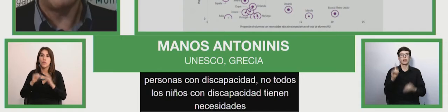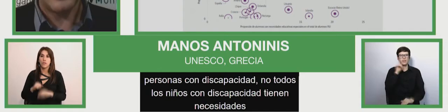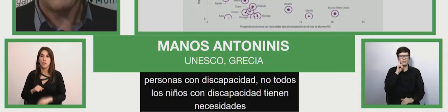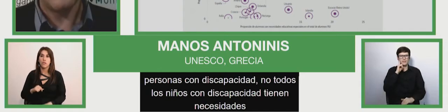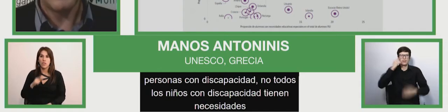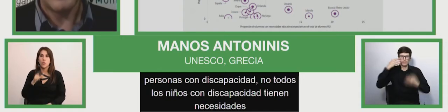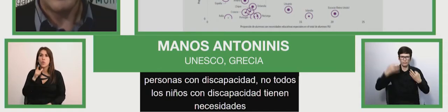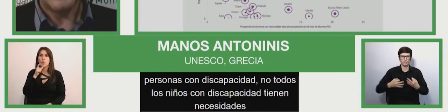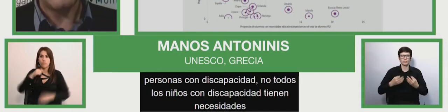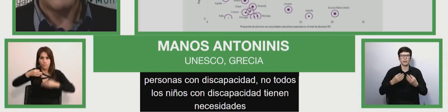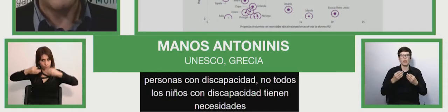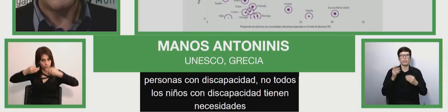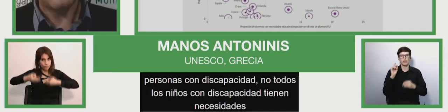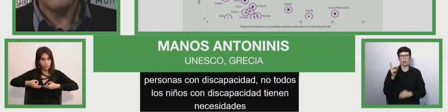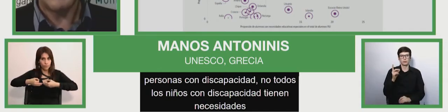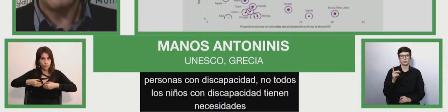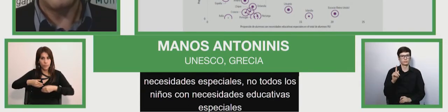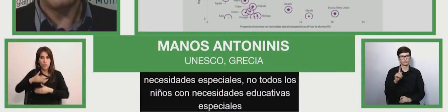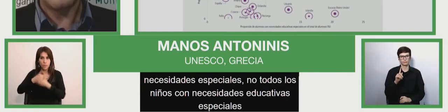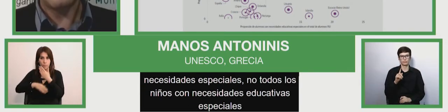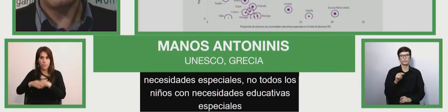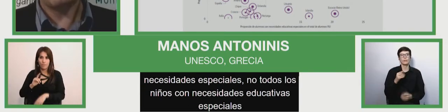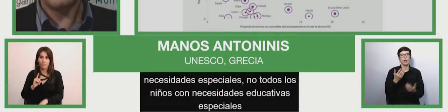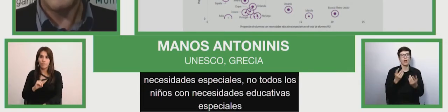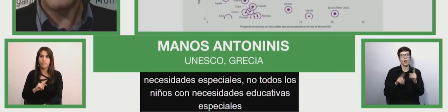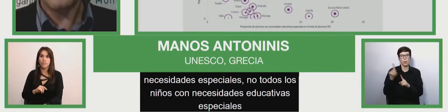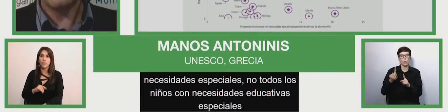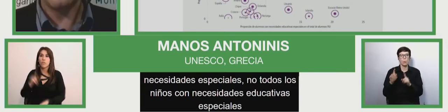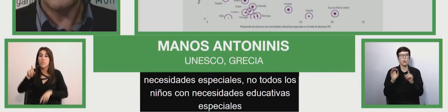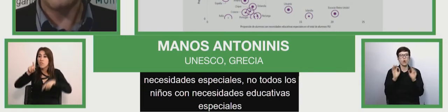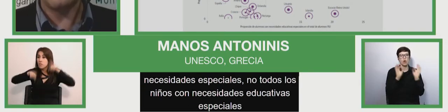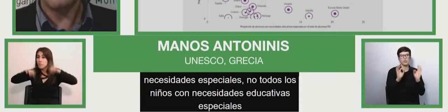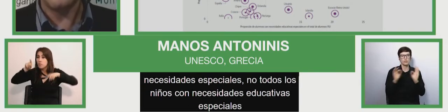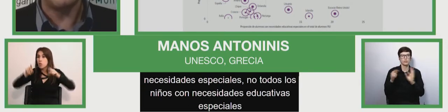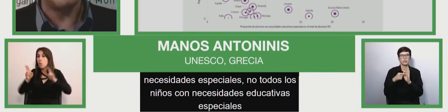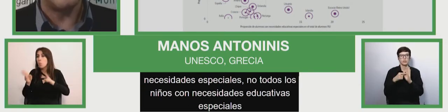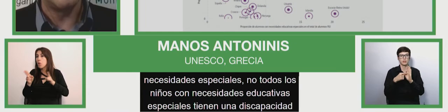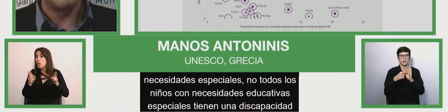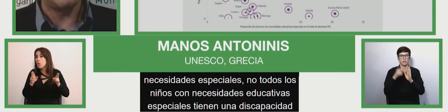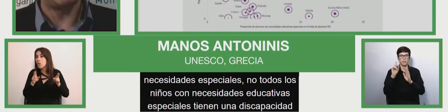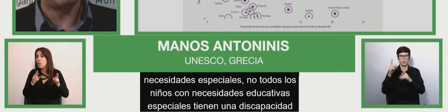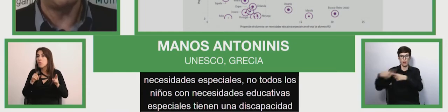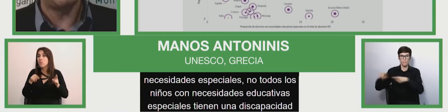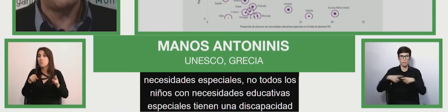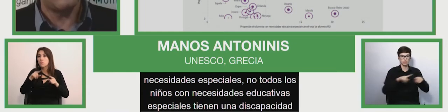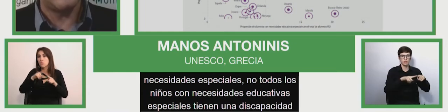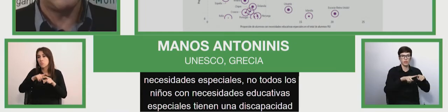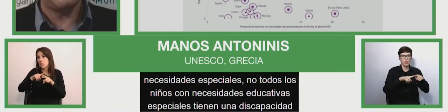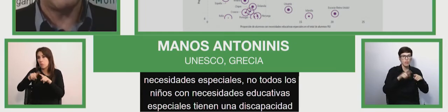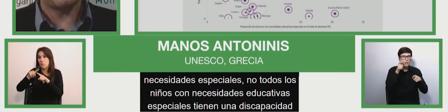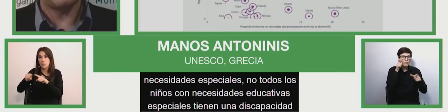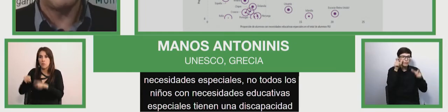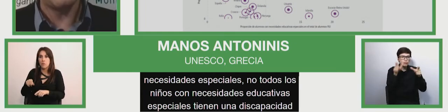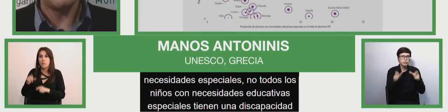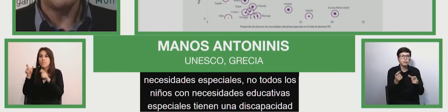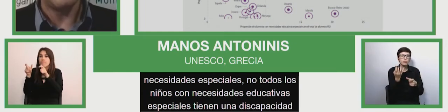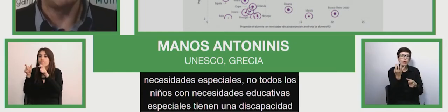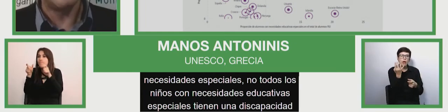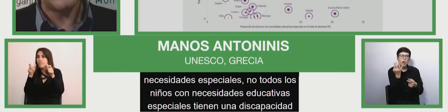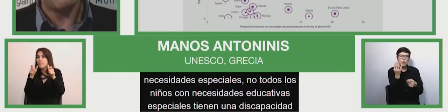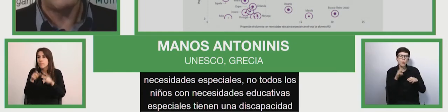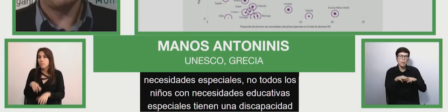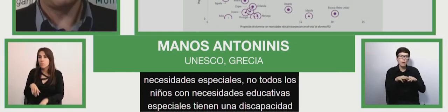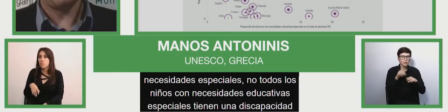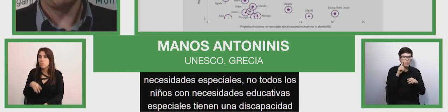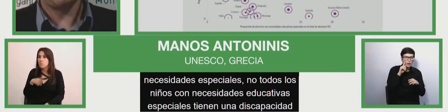discapacidad. La determinación de las necesidades especiales es una cuestión distinta de la medición de la discapacidad y